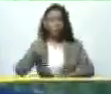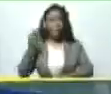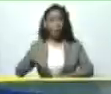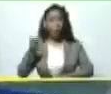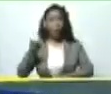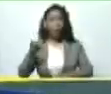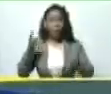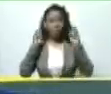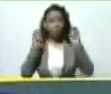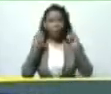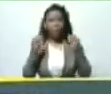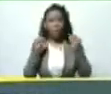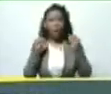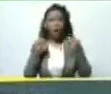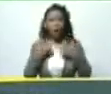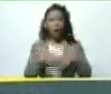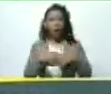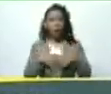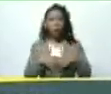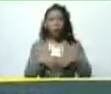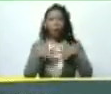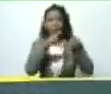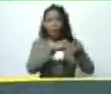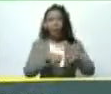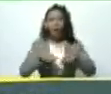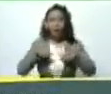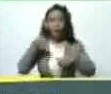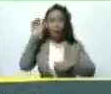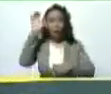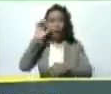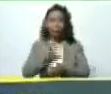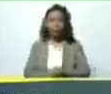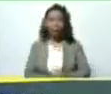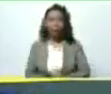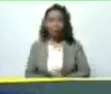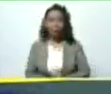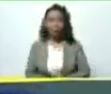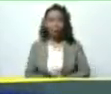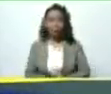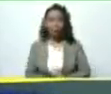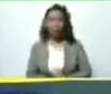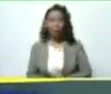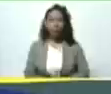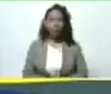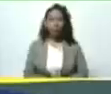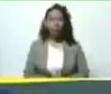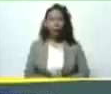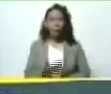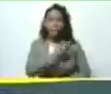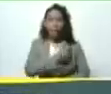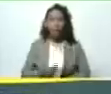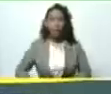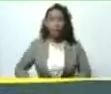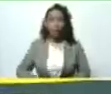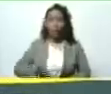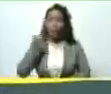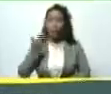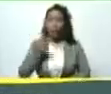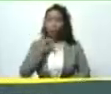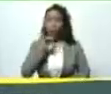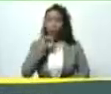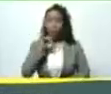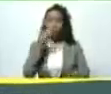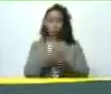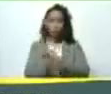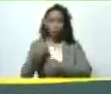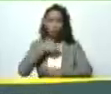rubro para la agroindustria del país presidente presidente datos importantes nos encontramos